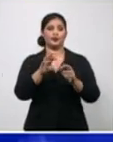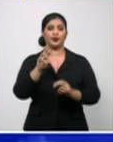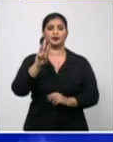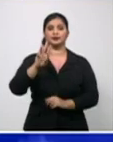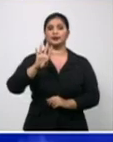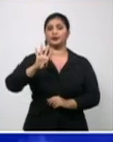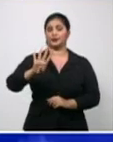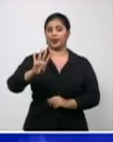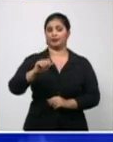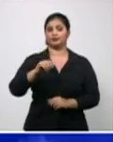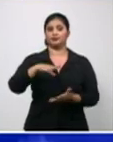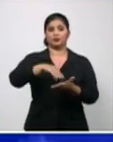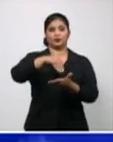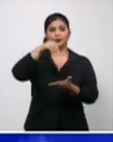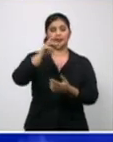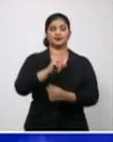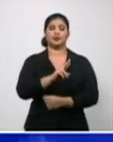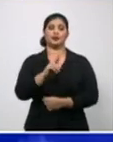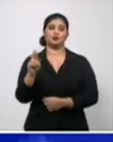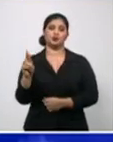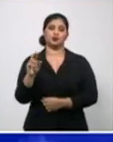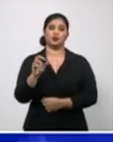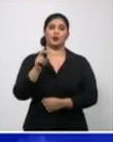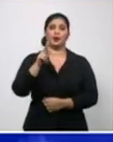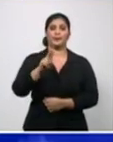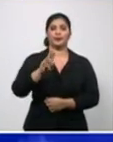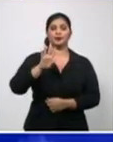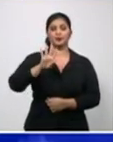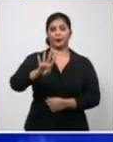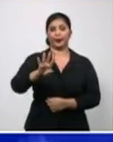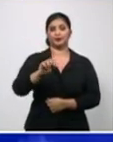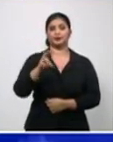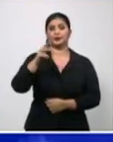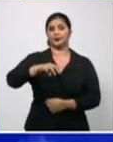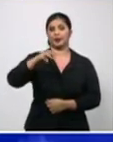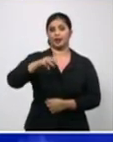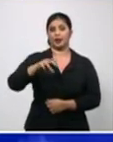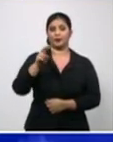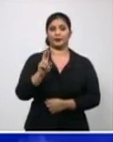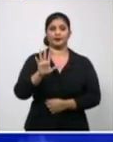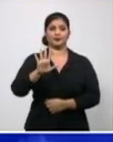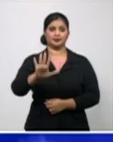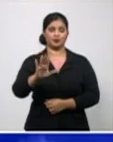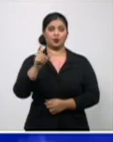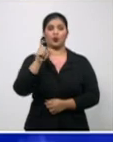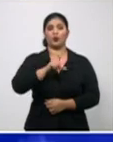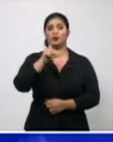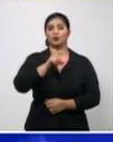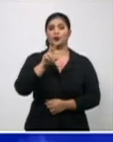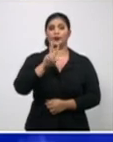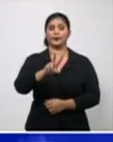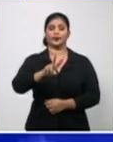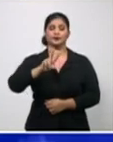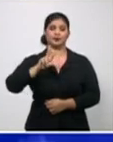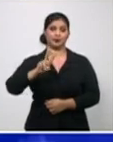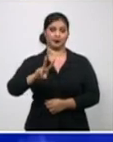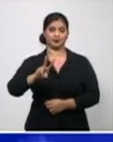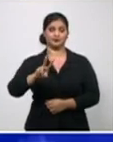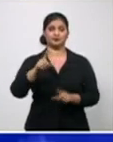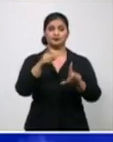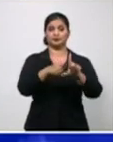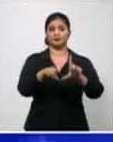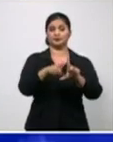Plaza de la Revolución, veinticuatro. Marianao, veinticinco. Cotorros, veintidós. Y regla,